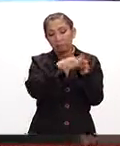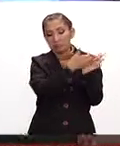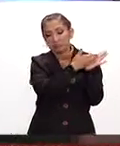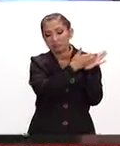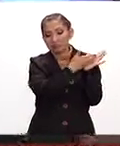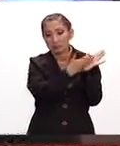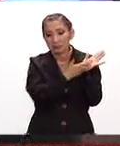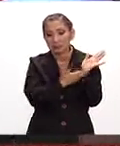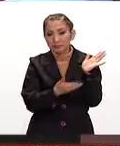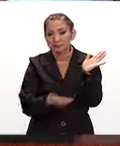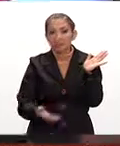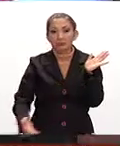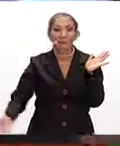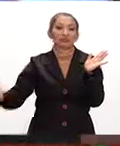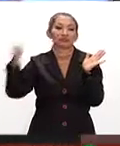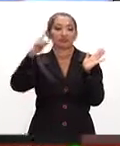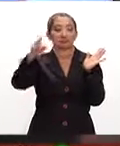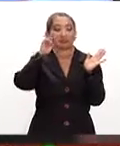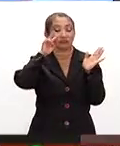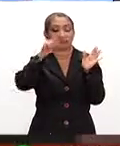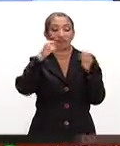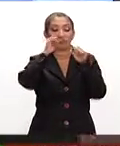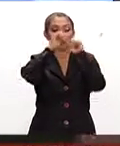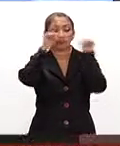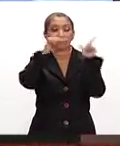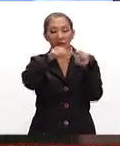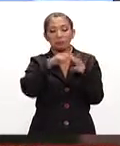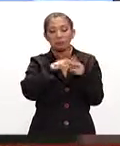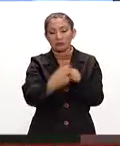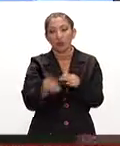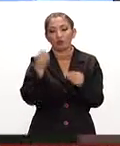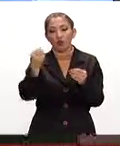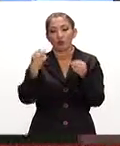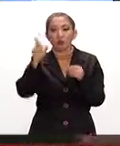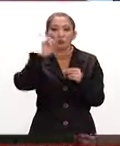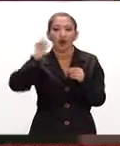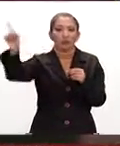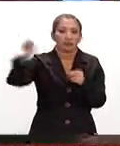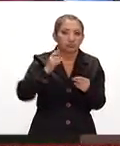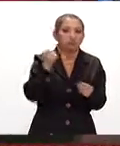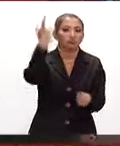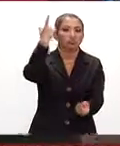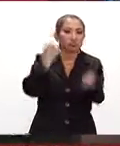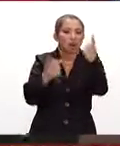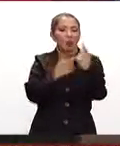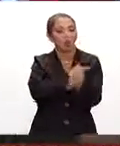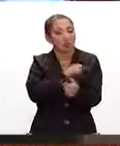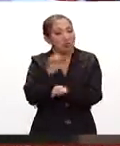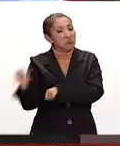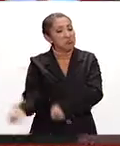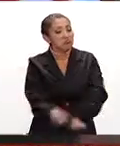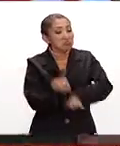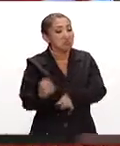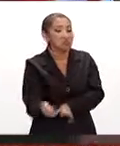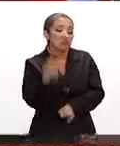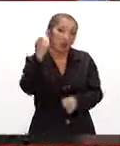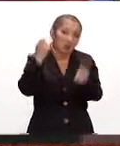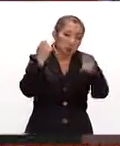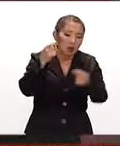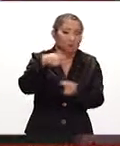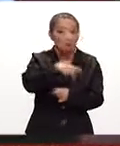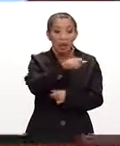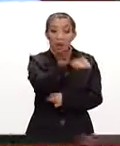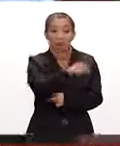momento que, pues ahora sí brilló Lorena Ochoa, empezaron a salir muchas jovencitas que les gustó el golf y por ahí hay encaminados.